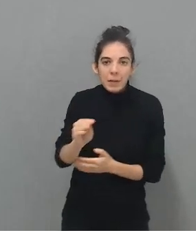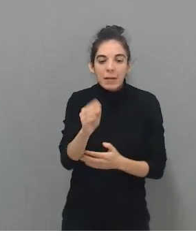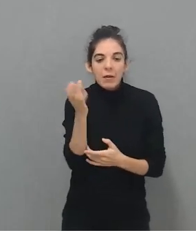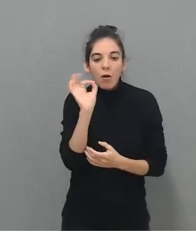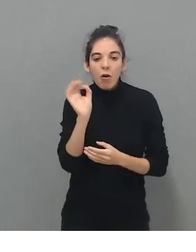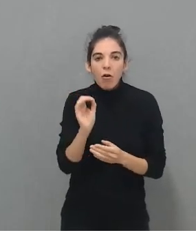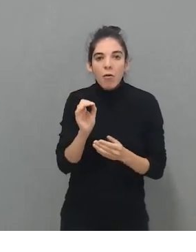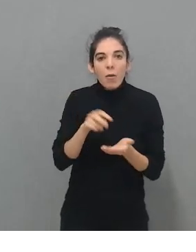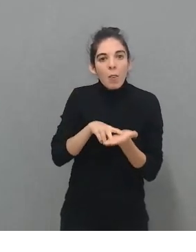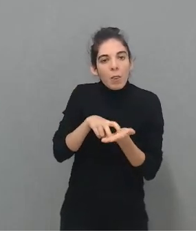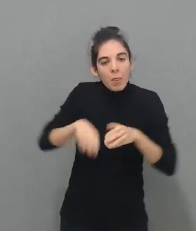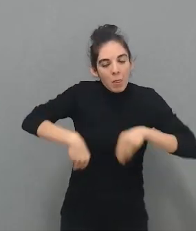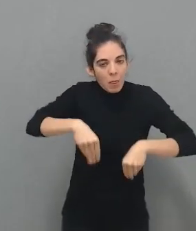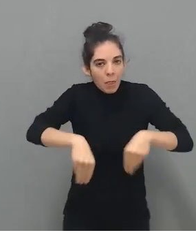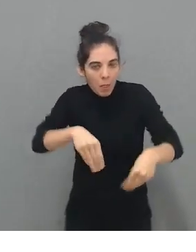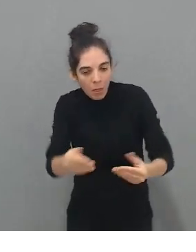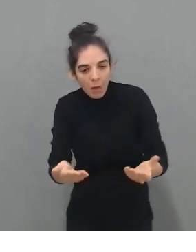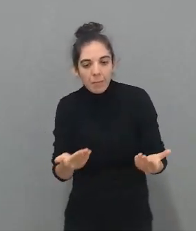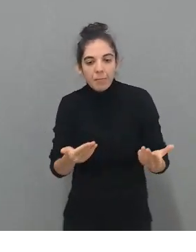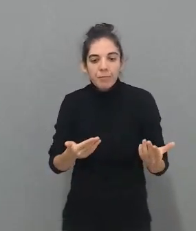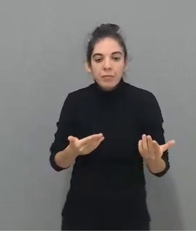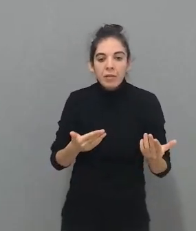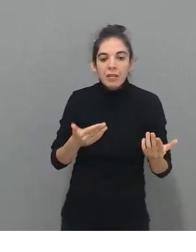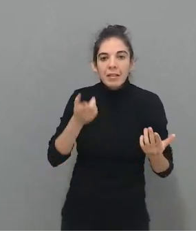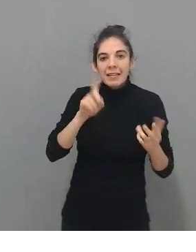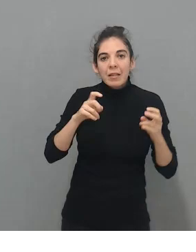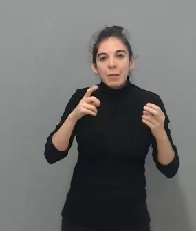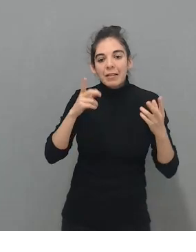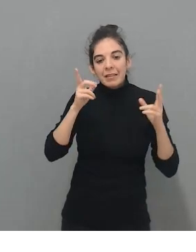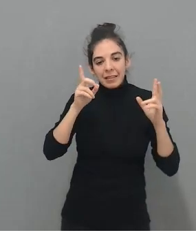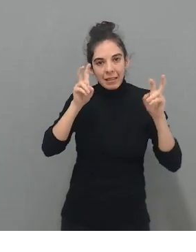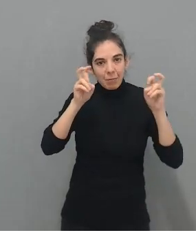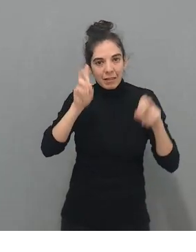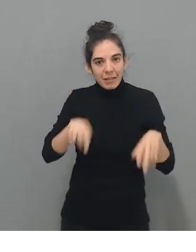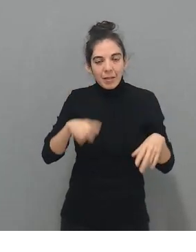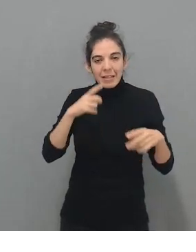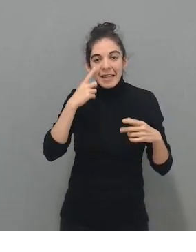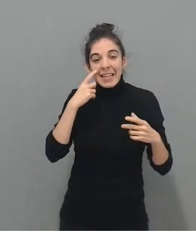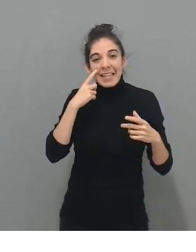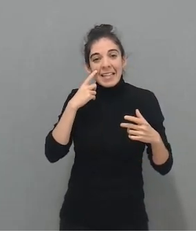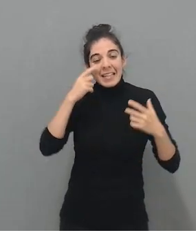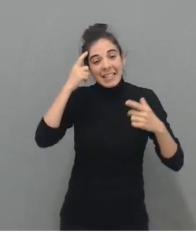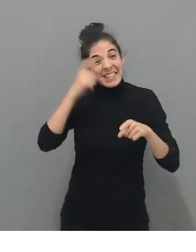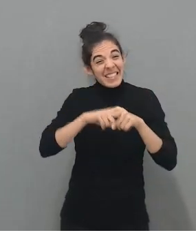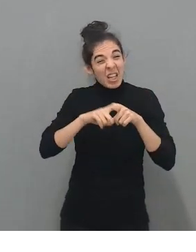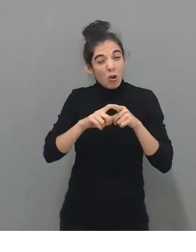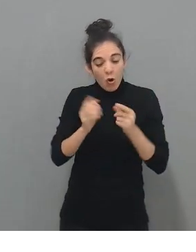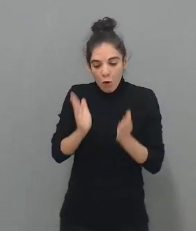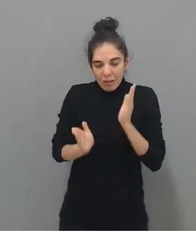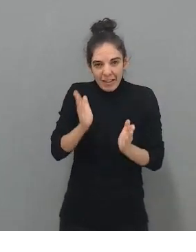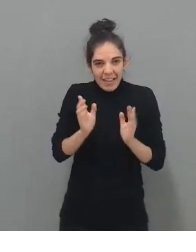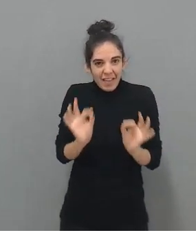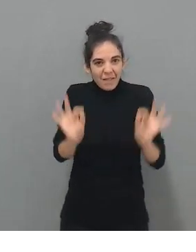trabajar patrón cruzado, el tema de la psicomotricidad fina, pasamos muchas horas haciendo temas de plastilina, temas de